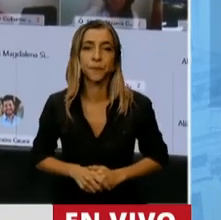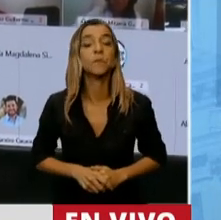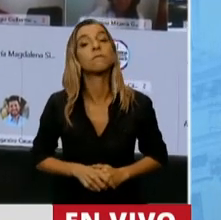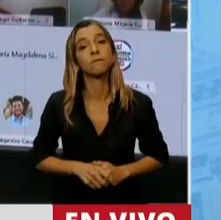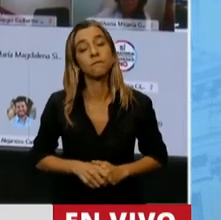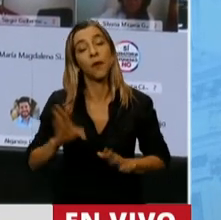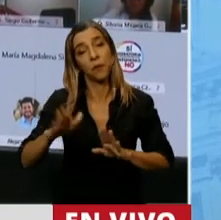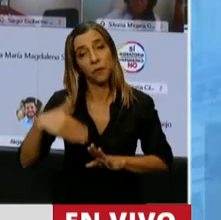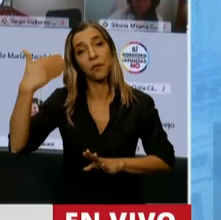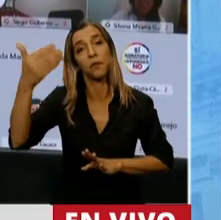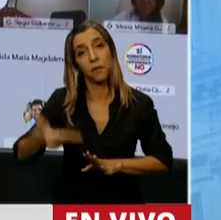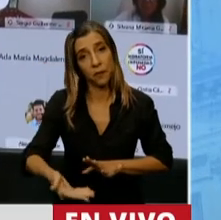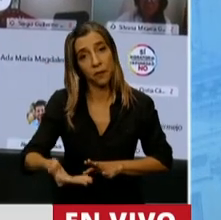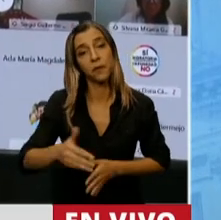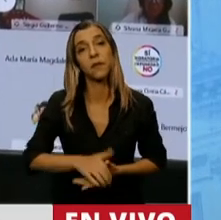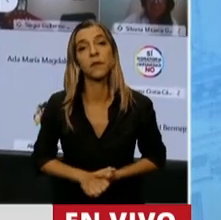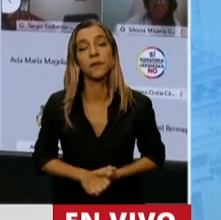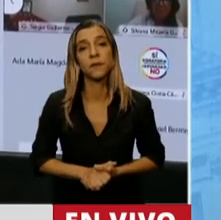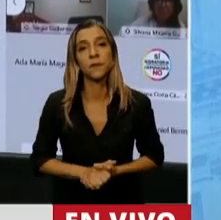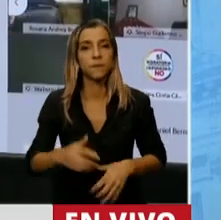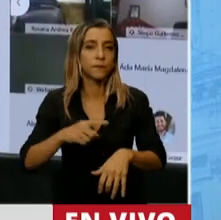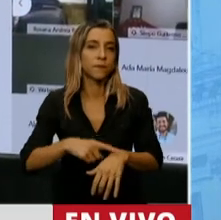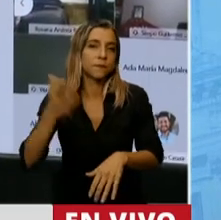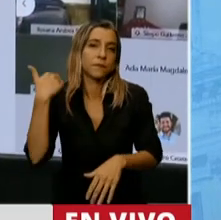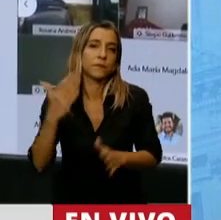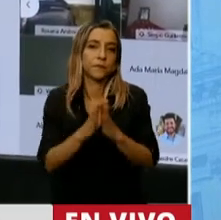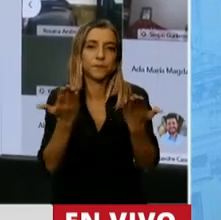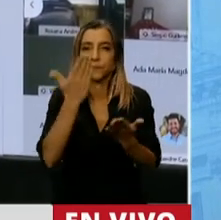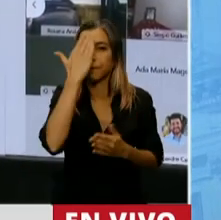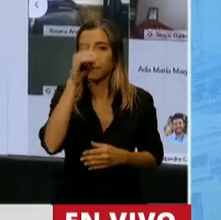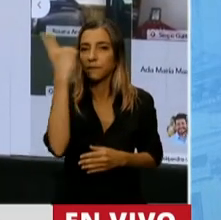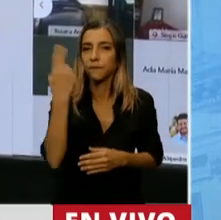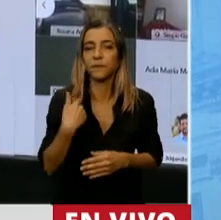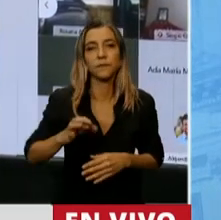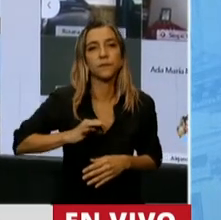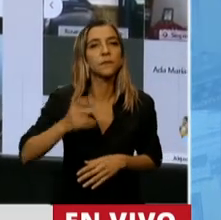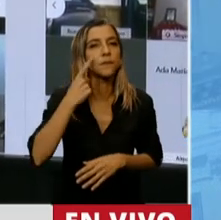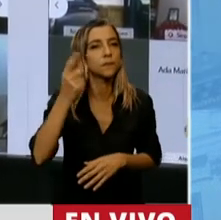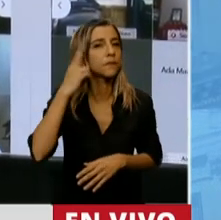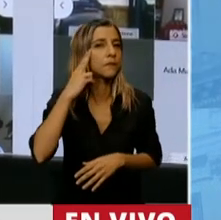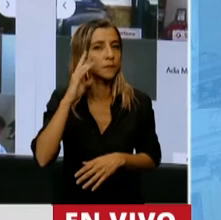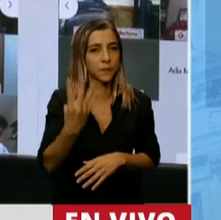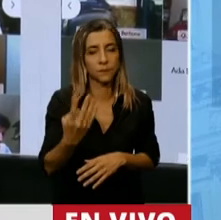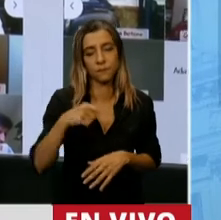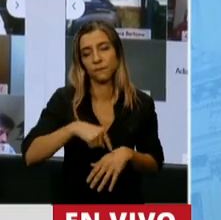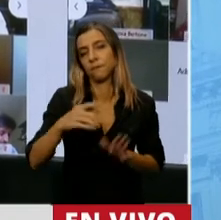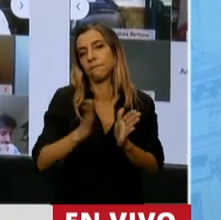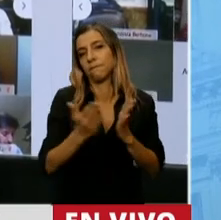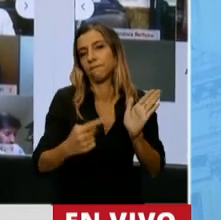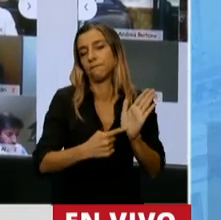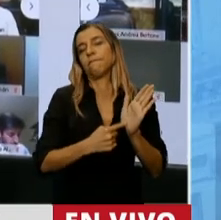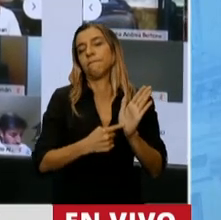Después, Presidente, en aquella Constitución del 94 quedó plasmado